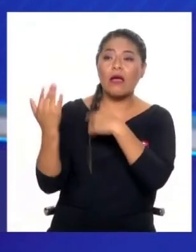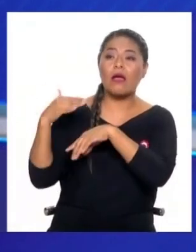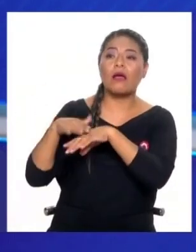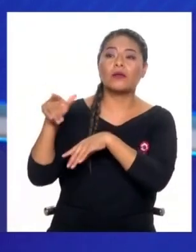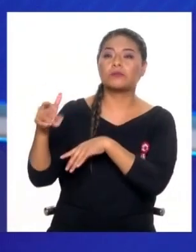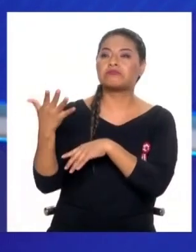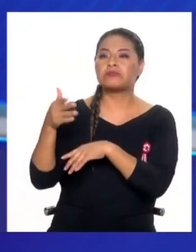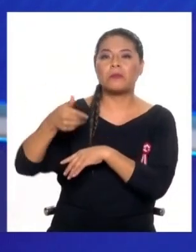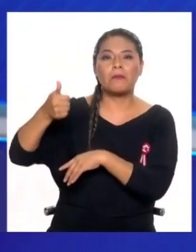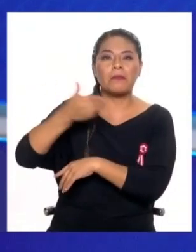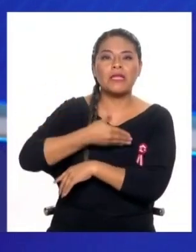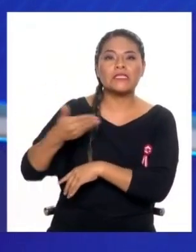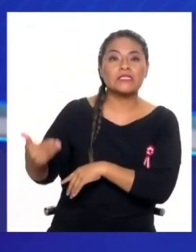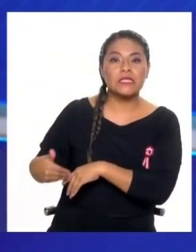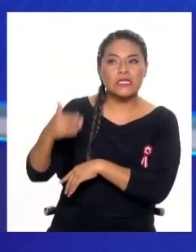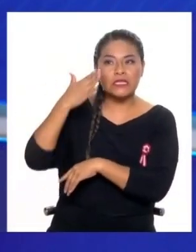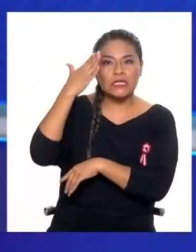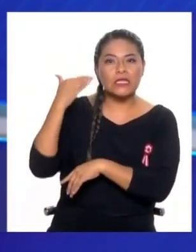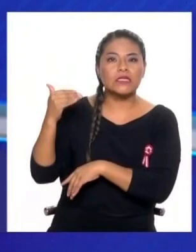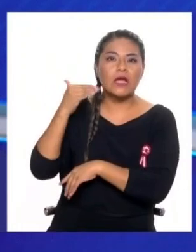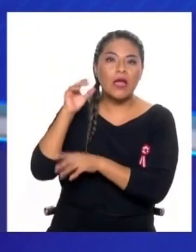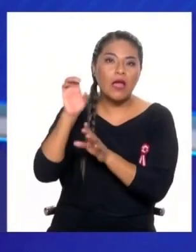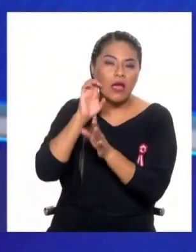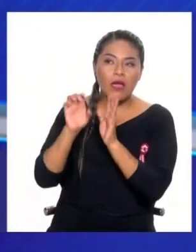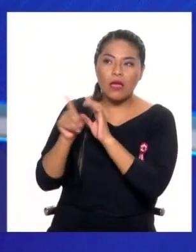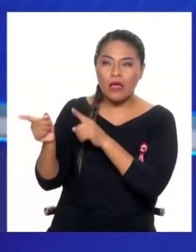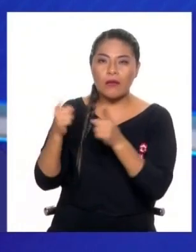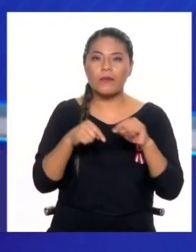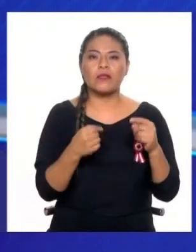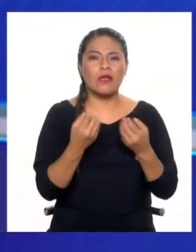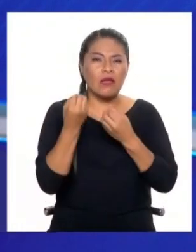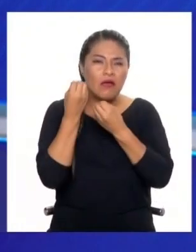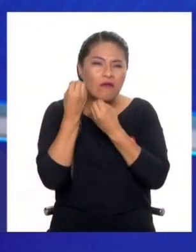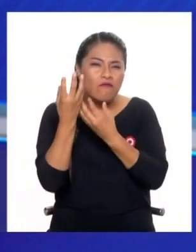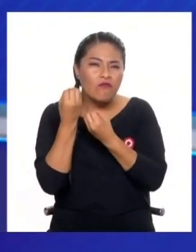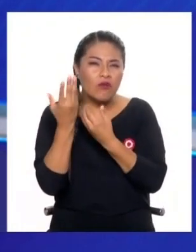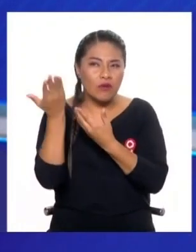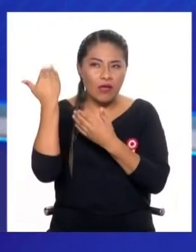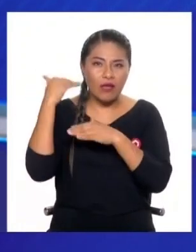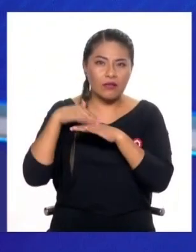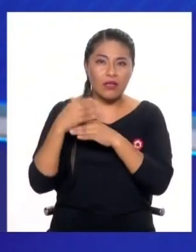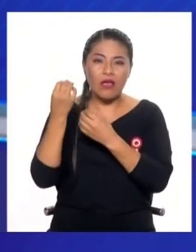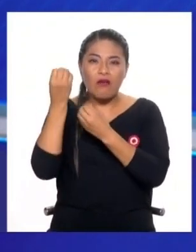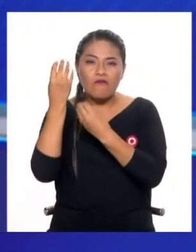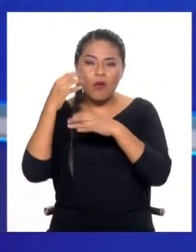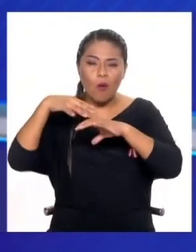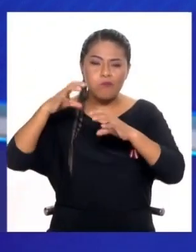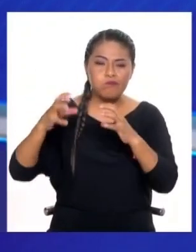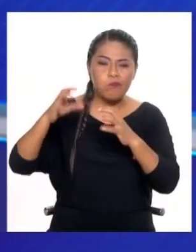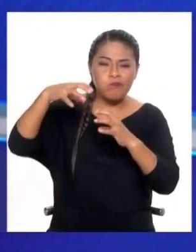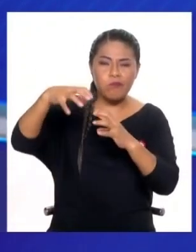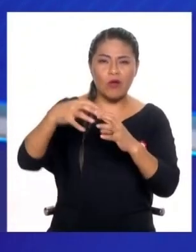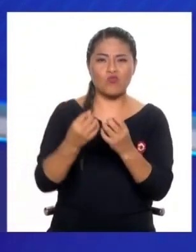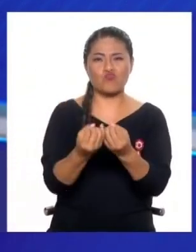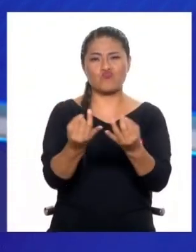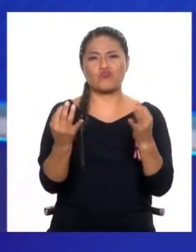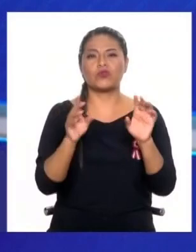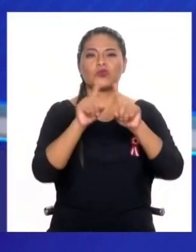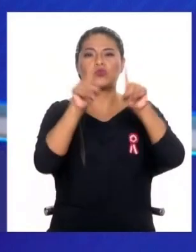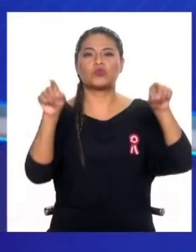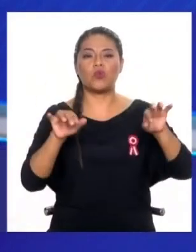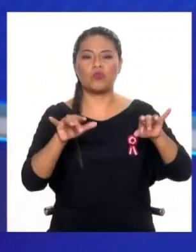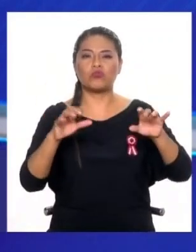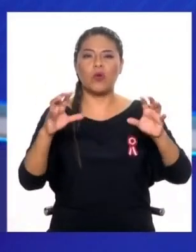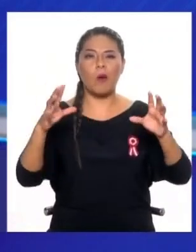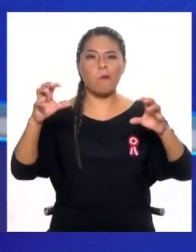República, ¿no? Quiere tomar datos sobre el tema del fenómeno del niño, que te escuchaba, ¿no? En otra entrevista. Eso son millones de datos. Podrías colocar sensores de